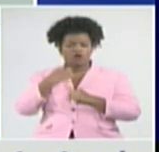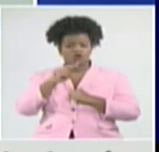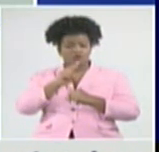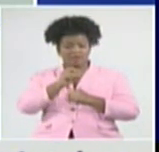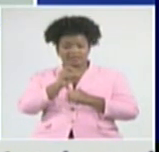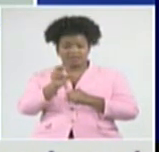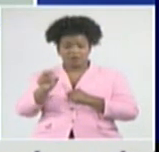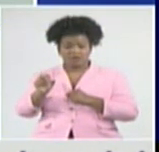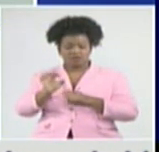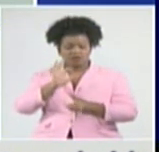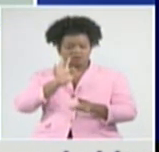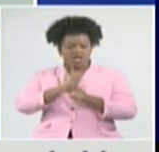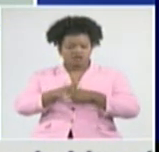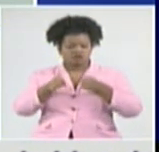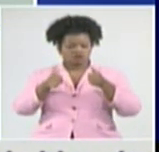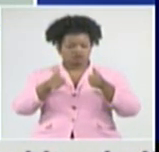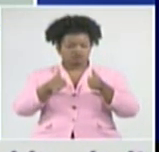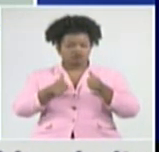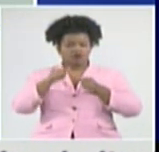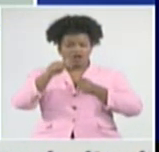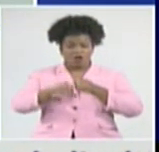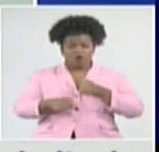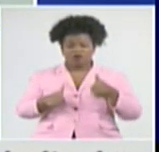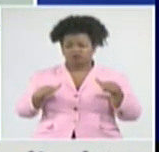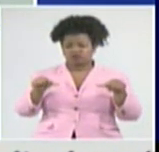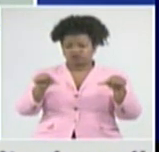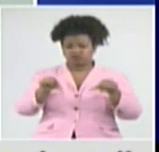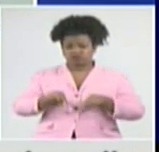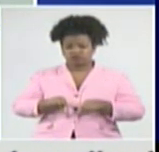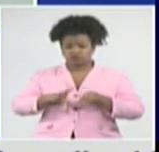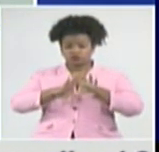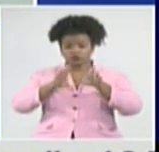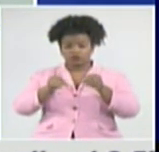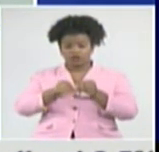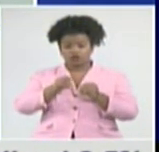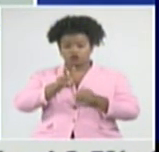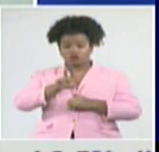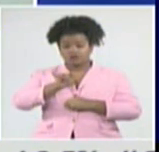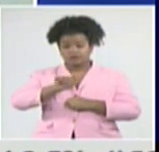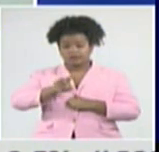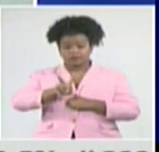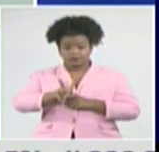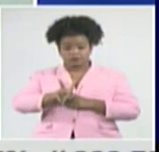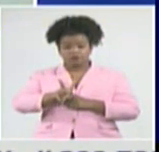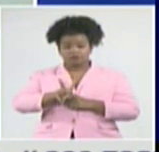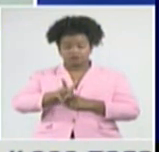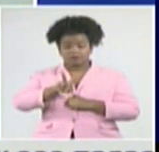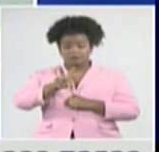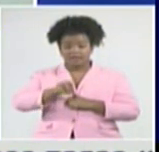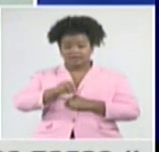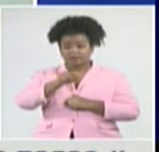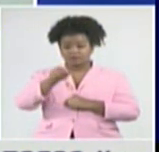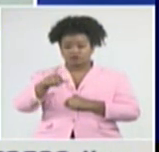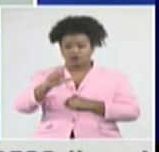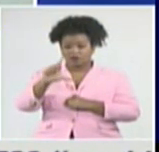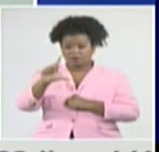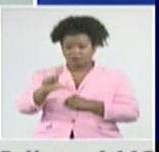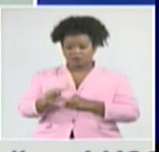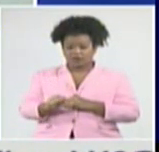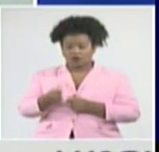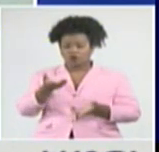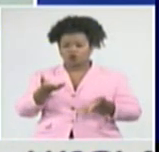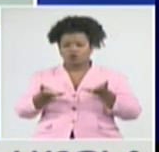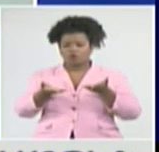inicios del 2021, hoy con 272 casos autóctonos, 20 casos menos, en relación con la